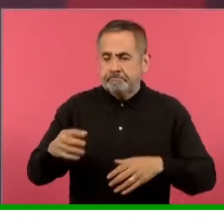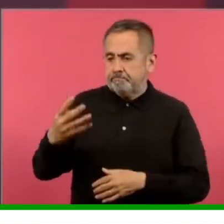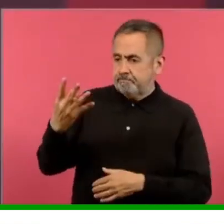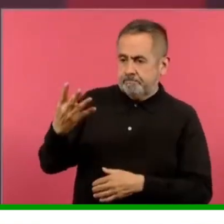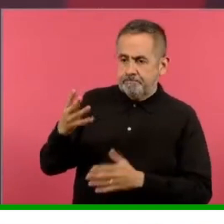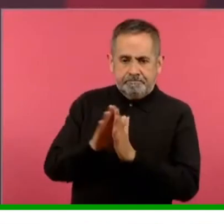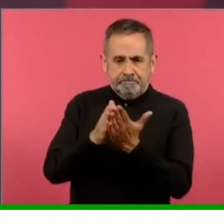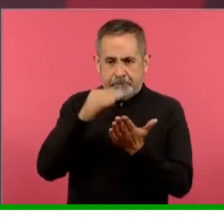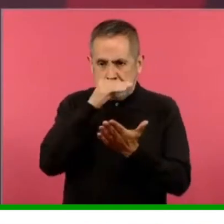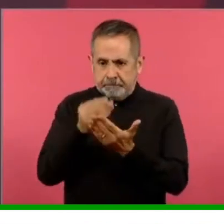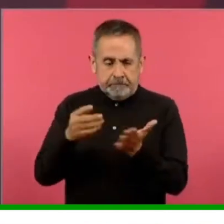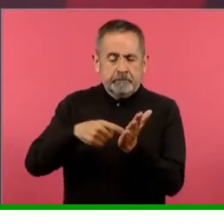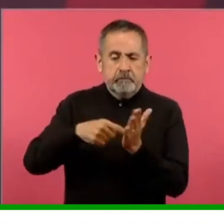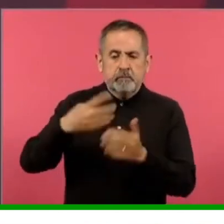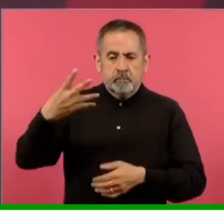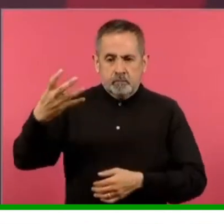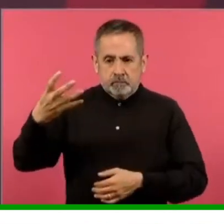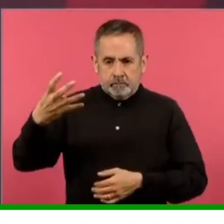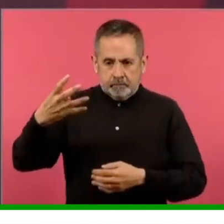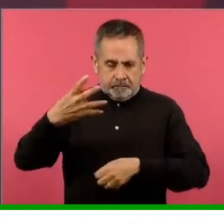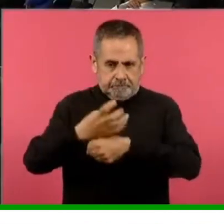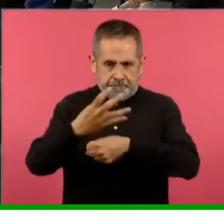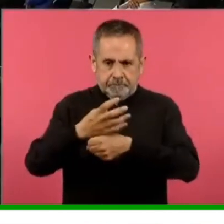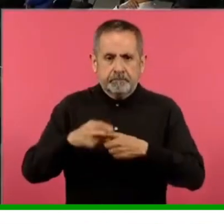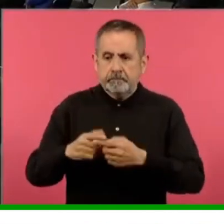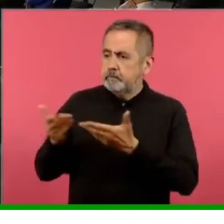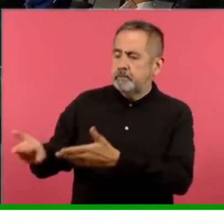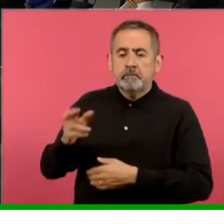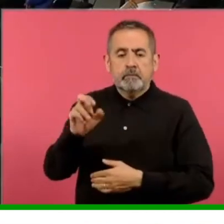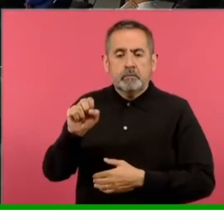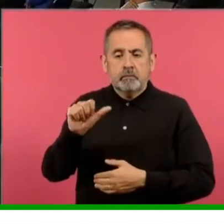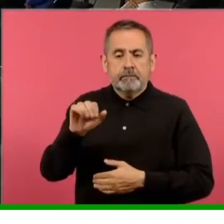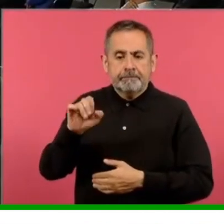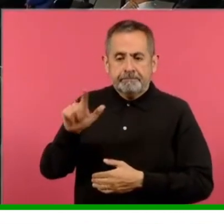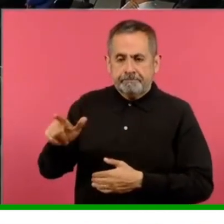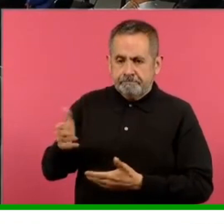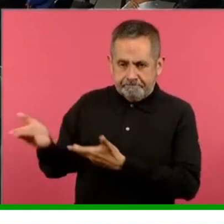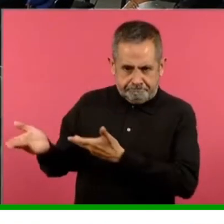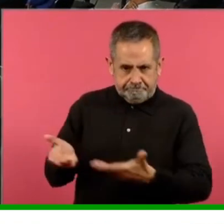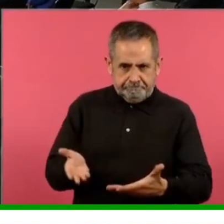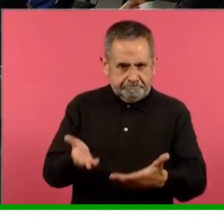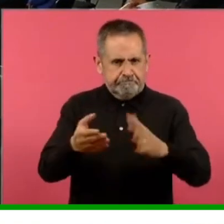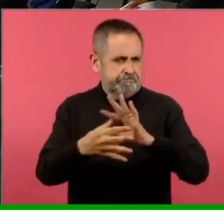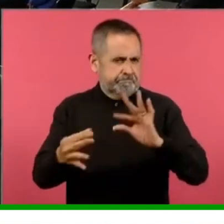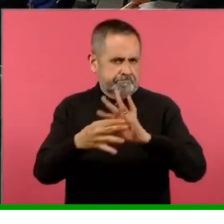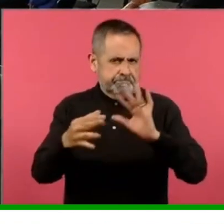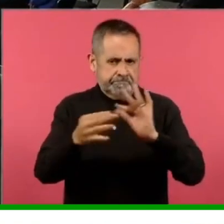grado. Tiene la palabra la maestra Doritzel Rosas Alonso. Adelante.